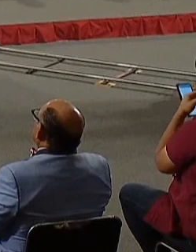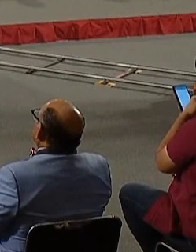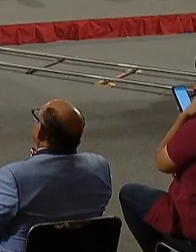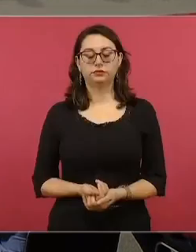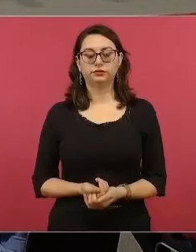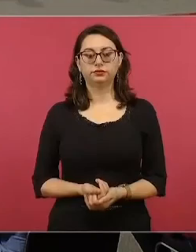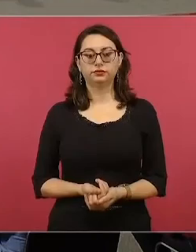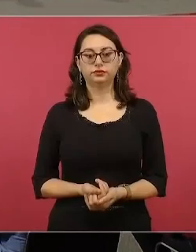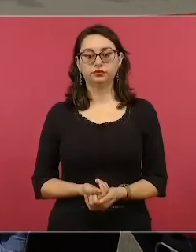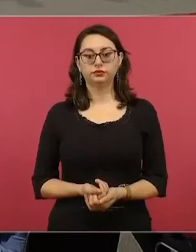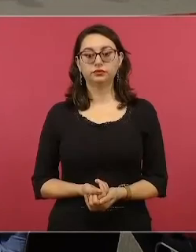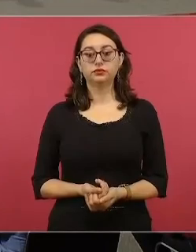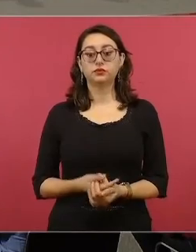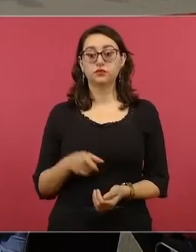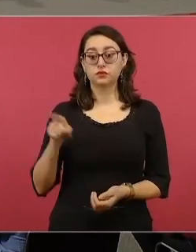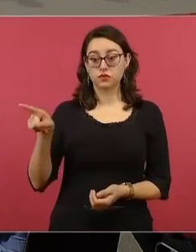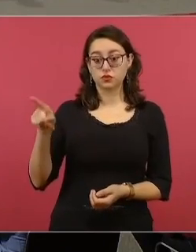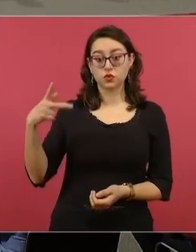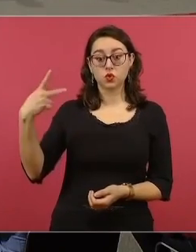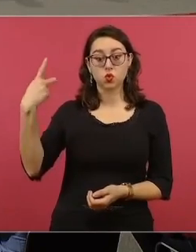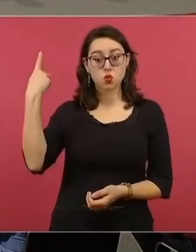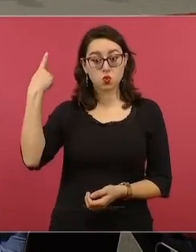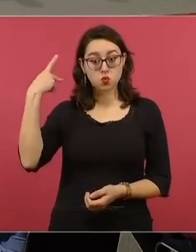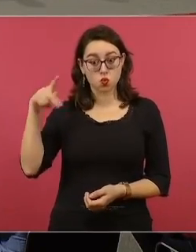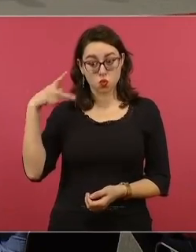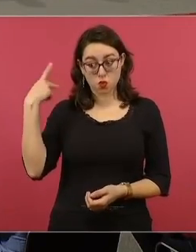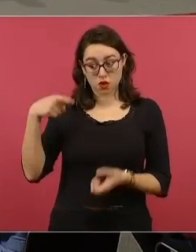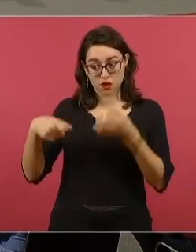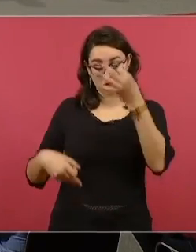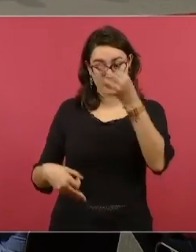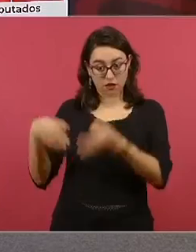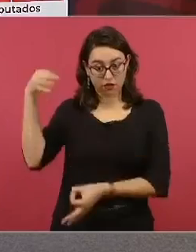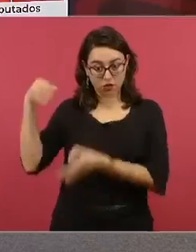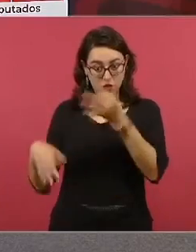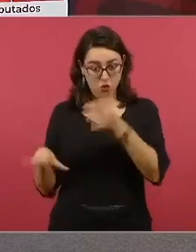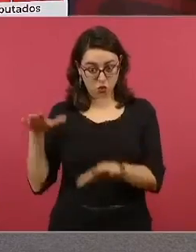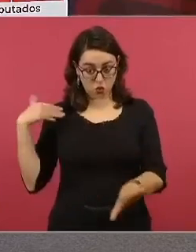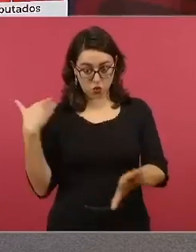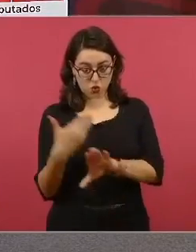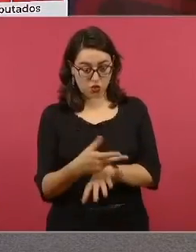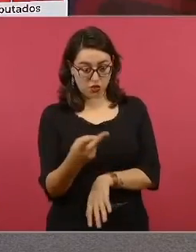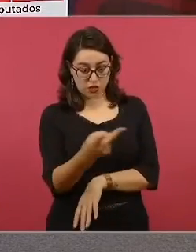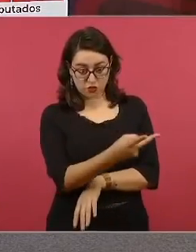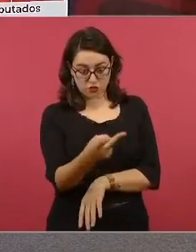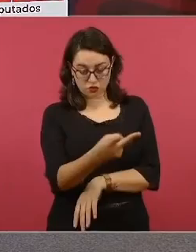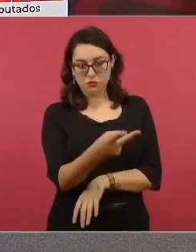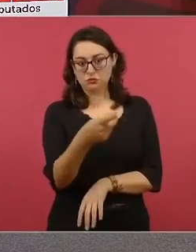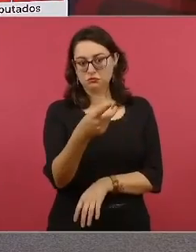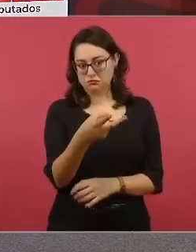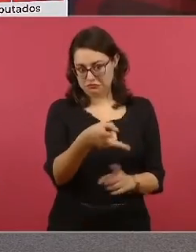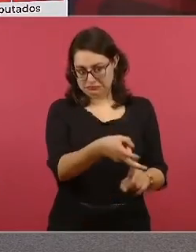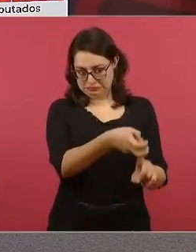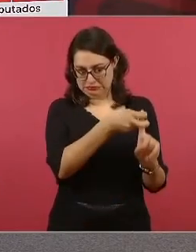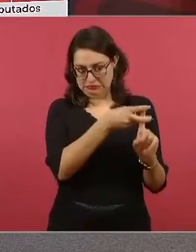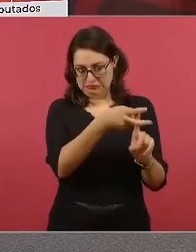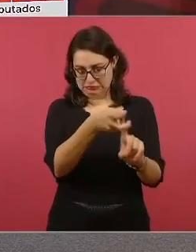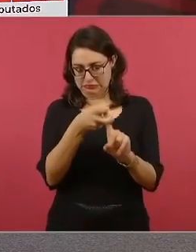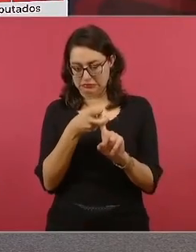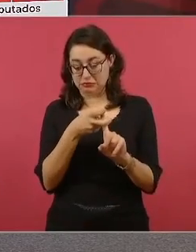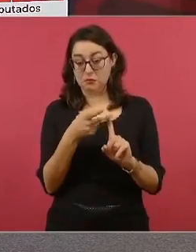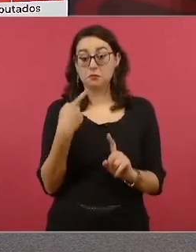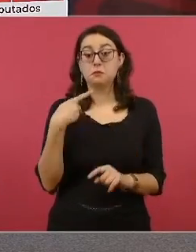la Fiscalía de Puebla formula la acusación, sin embargo, los reiterados cambios de